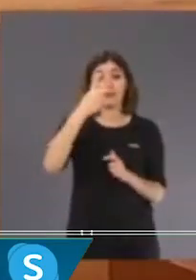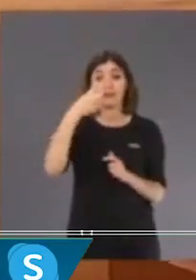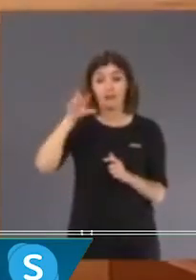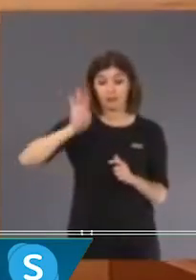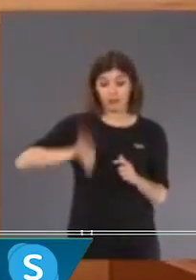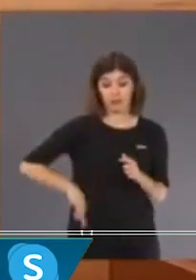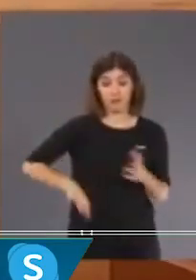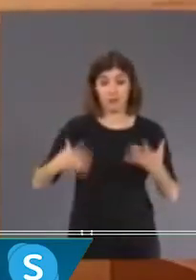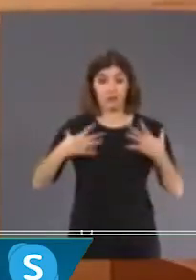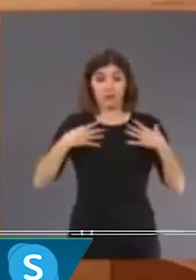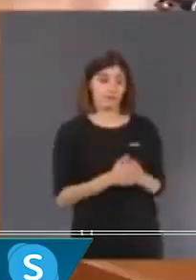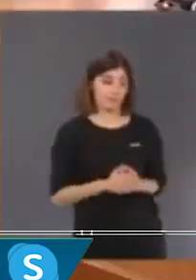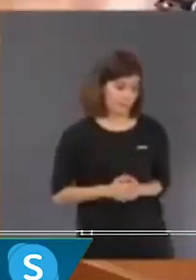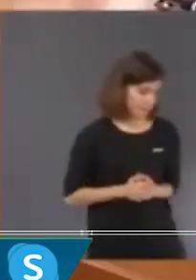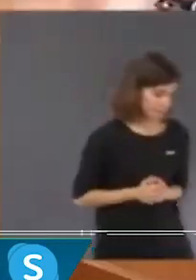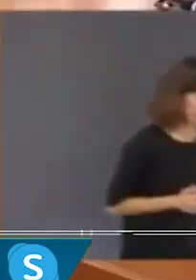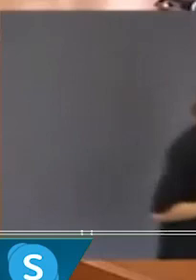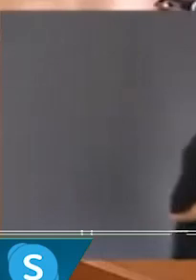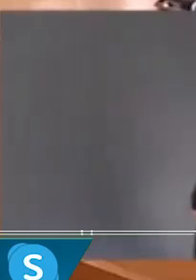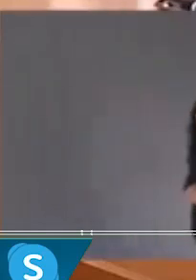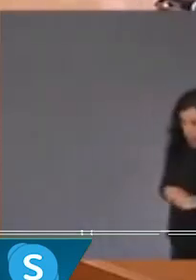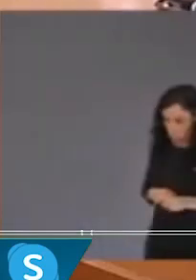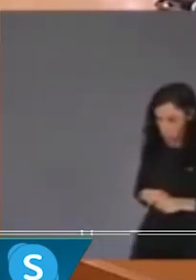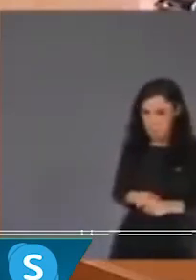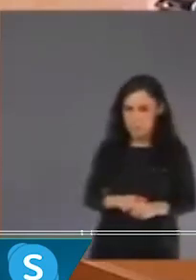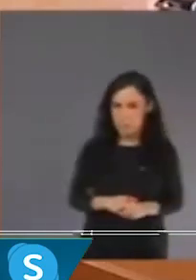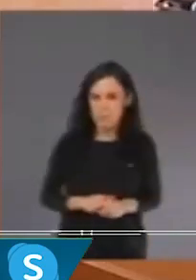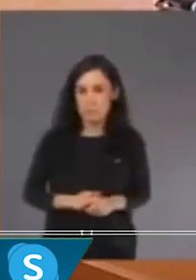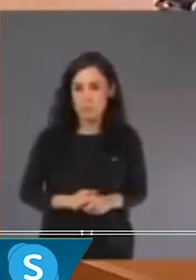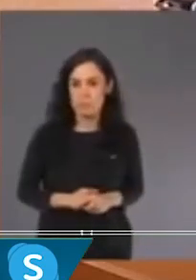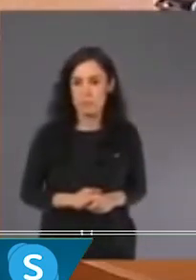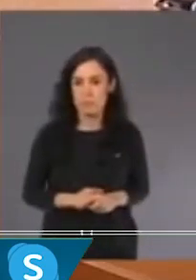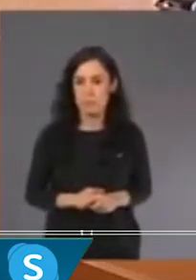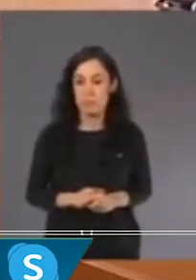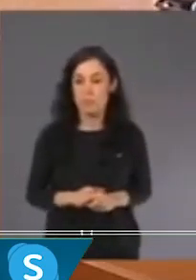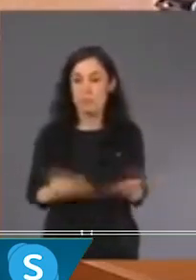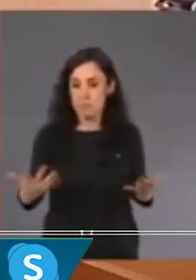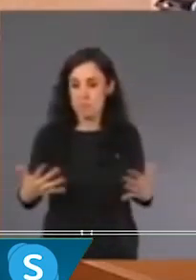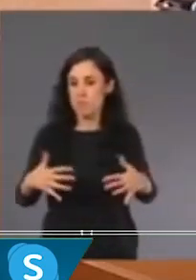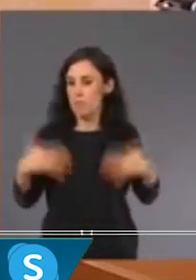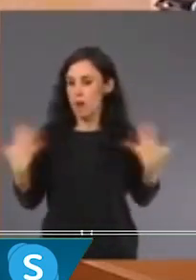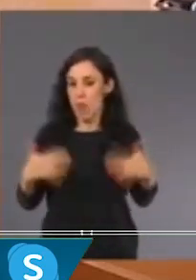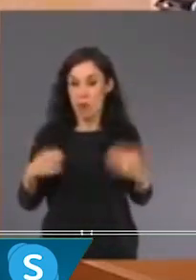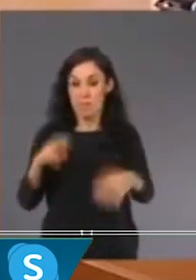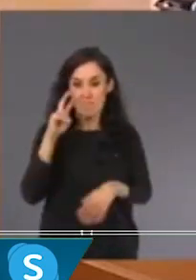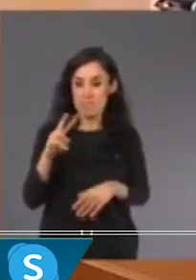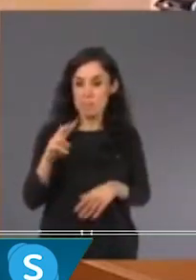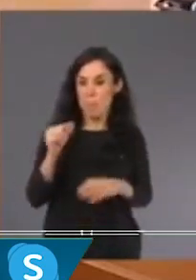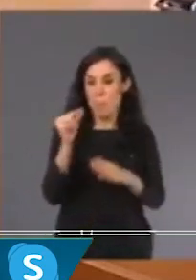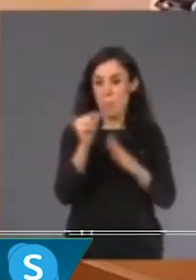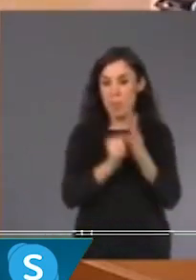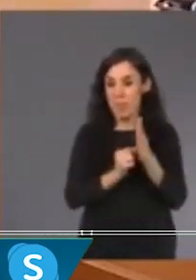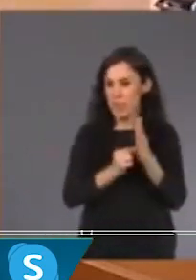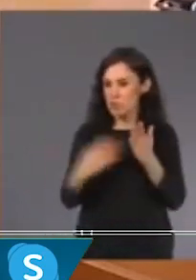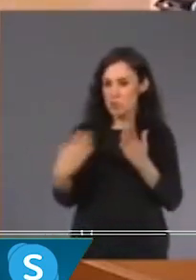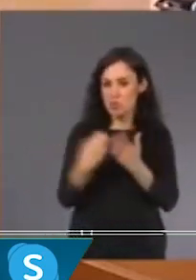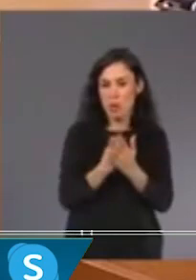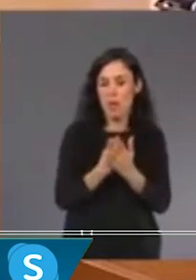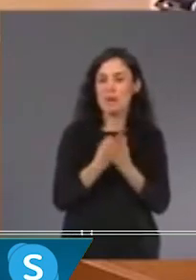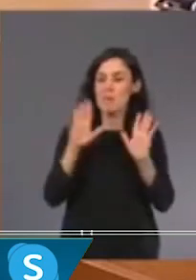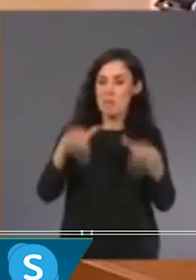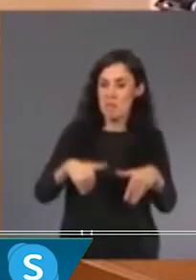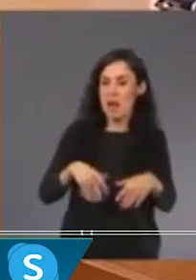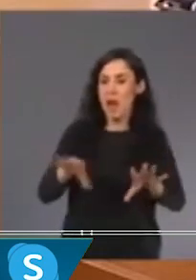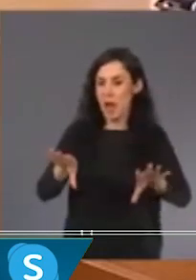que hoy, aquí en mi provincia, sin salir de ella, hay 160 niños, algunos más, que no van a ir a clase al menos hasta el día